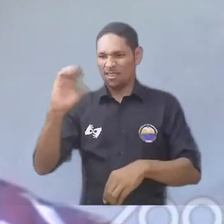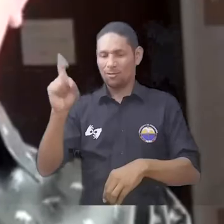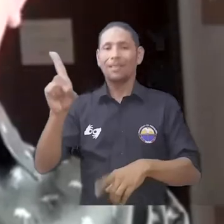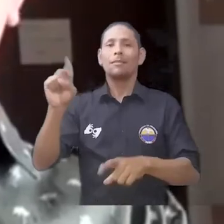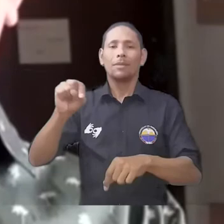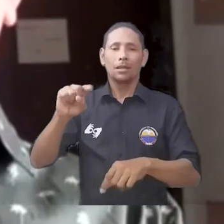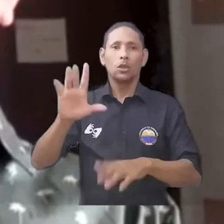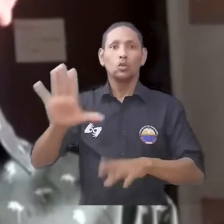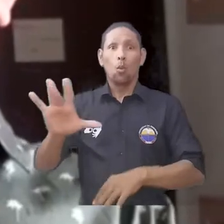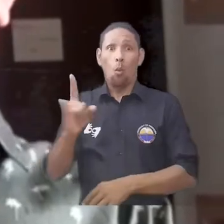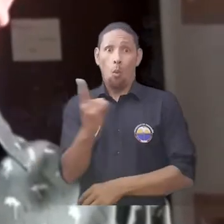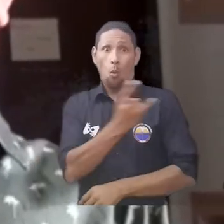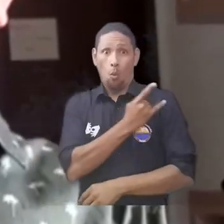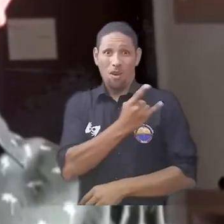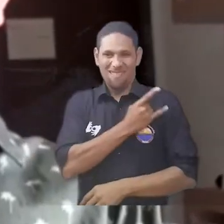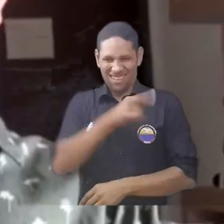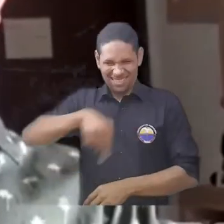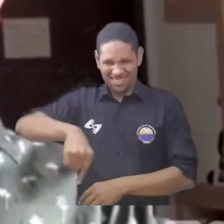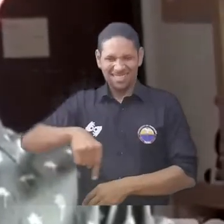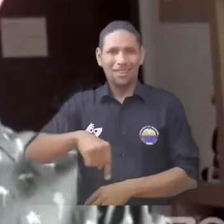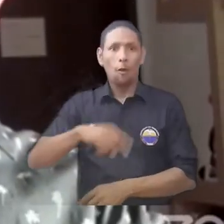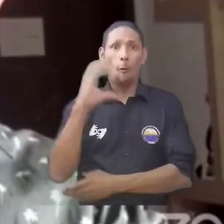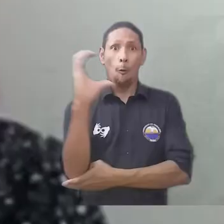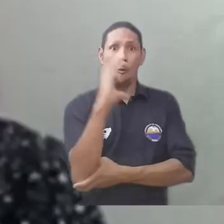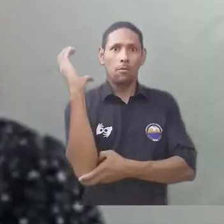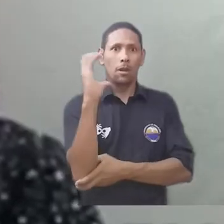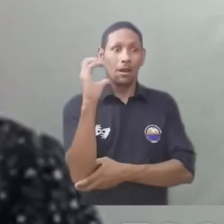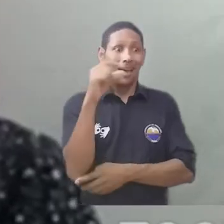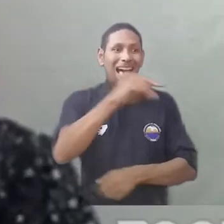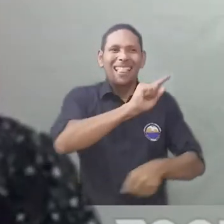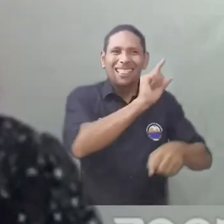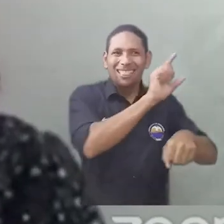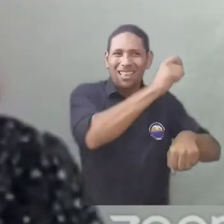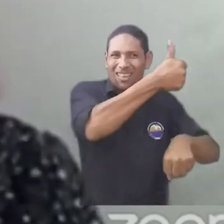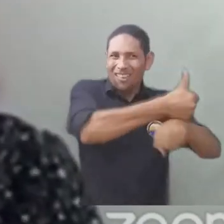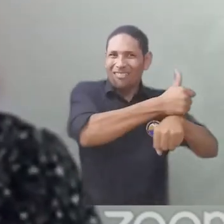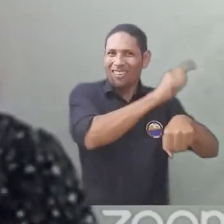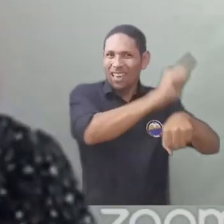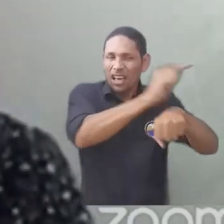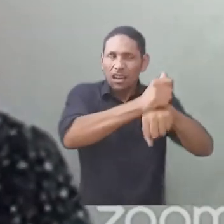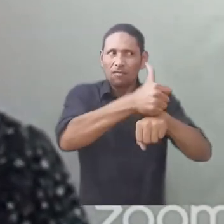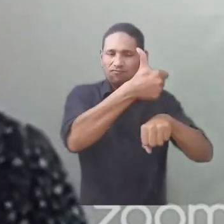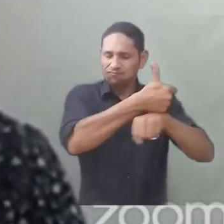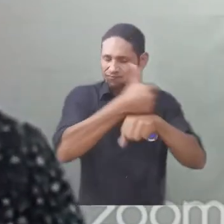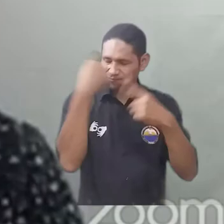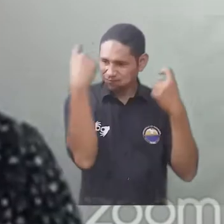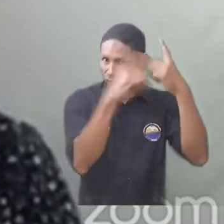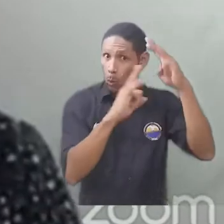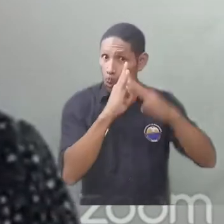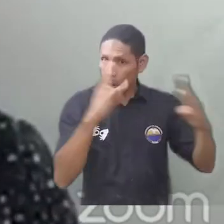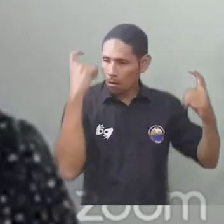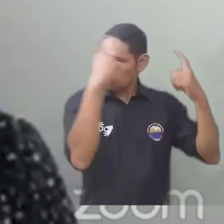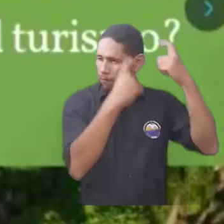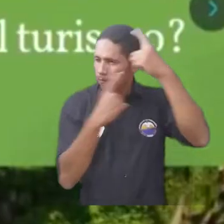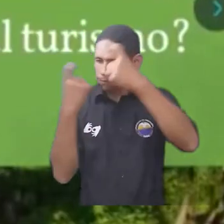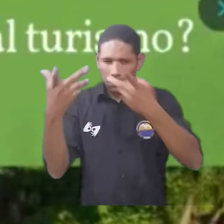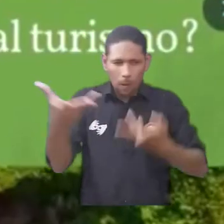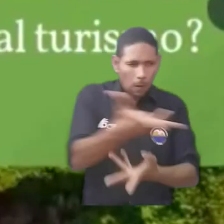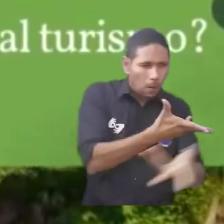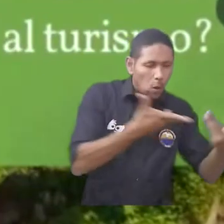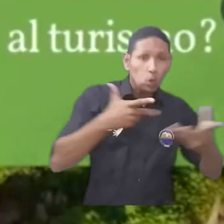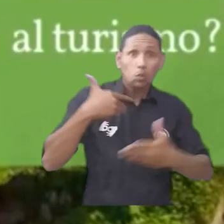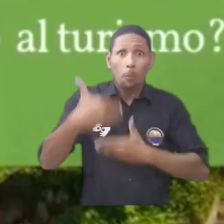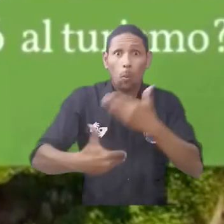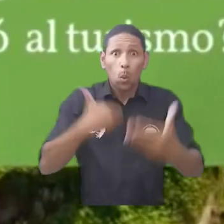Colombia y decanos de la Universidad del Magdalena compartieron con el público asistente todos sus conocimientos sobre los procesos que debe